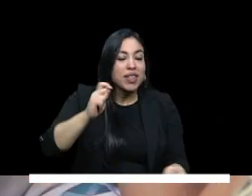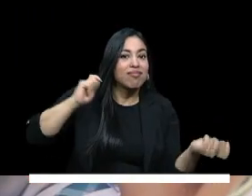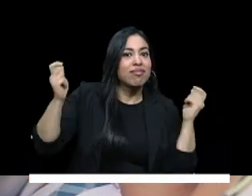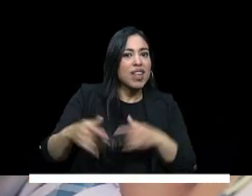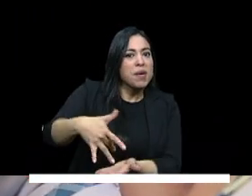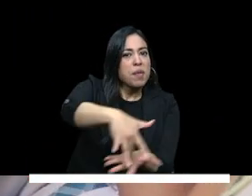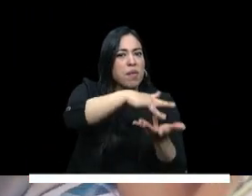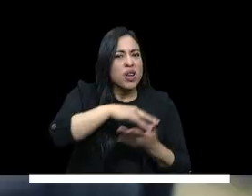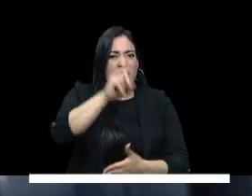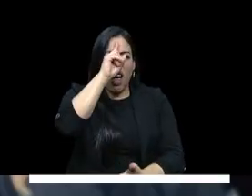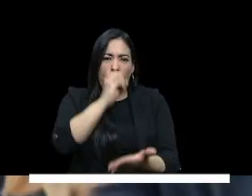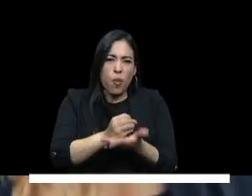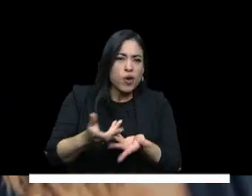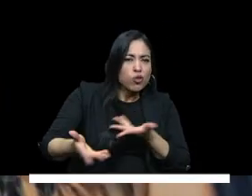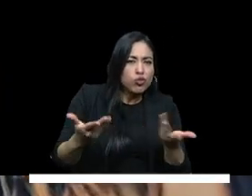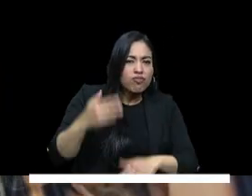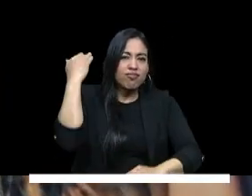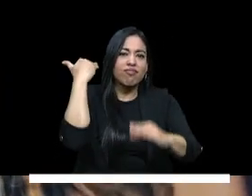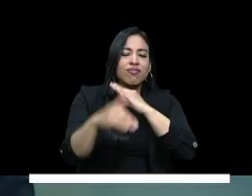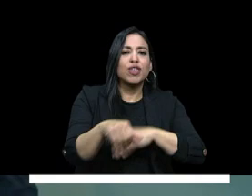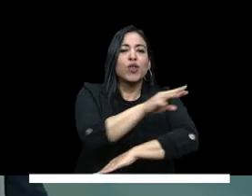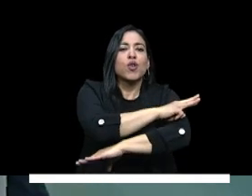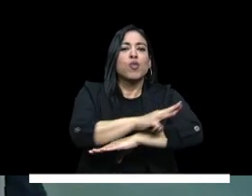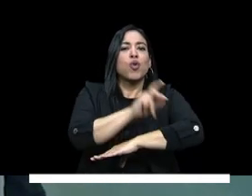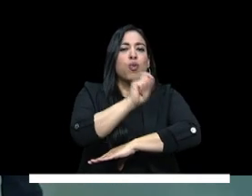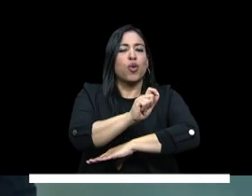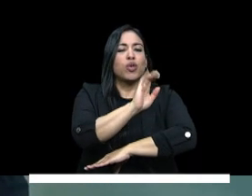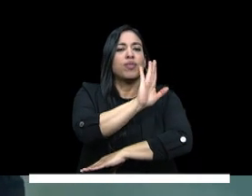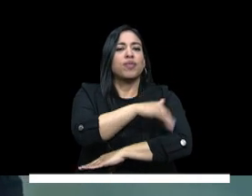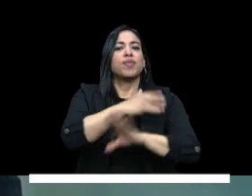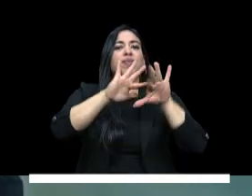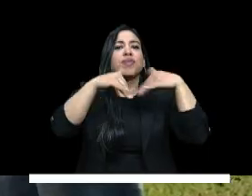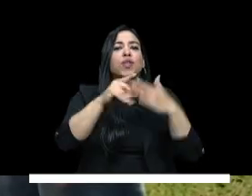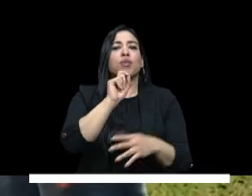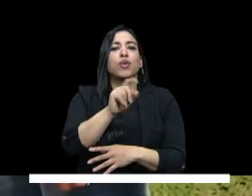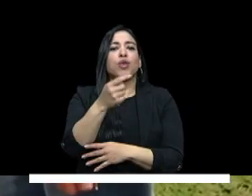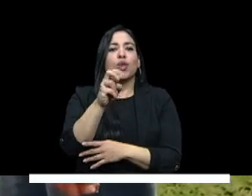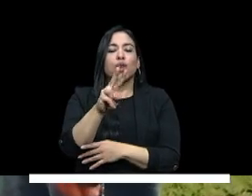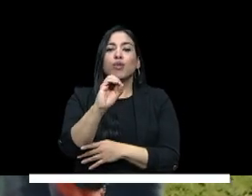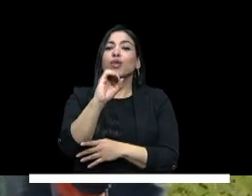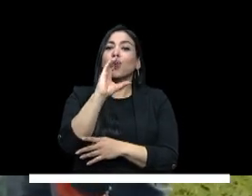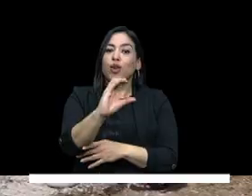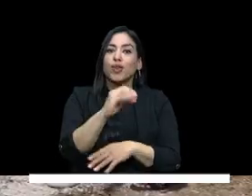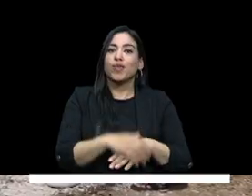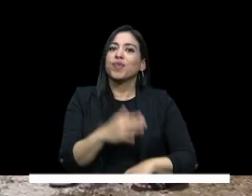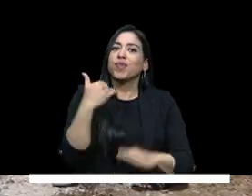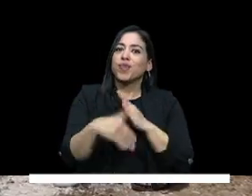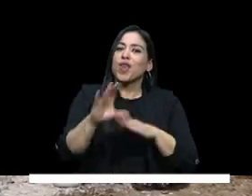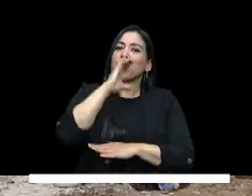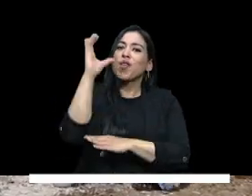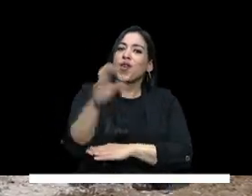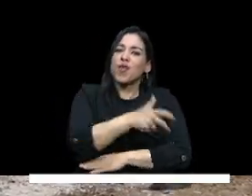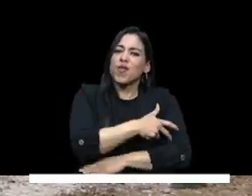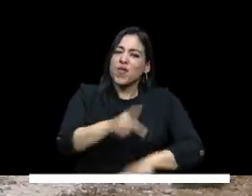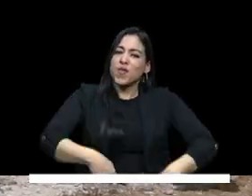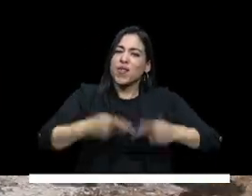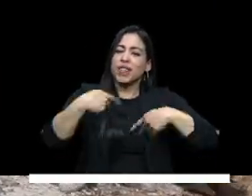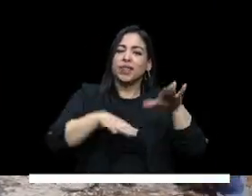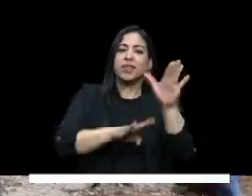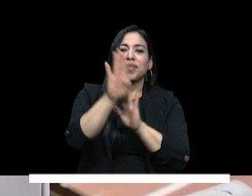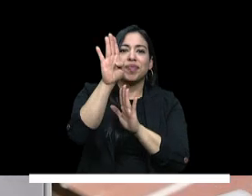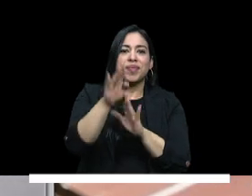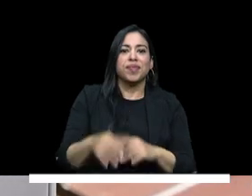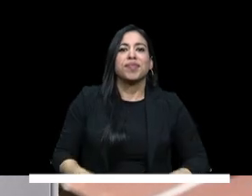participa enviando tus aportes a través de www.mineducacion.gov.co Colombia potencia